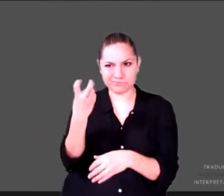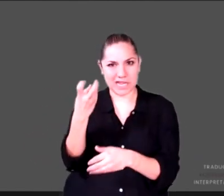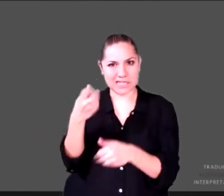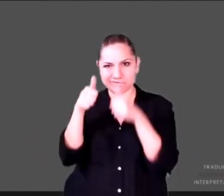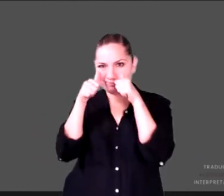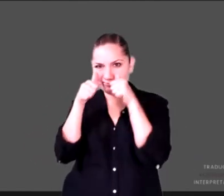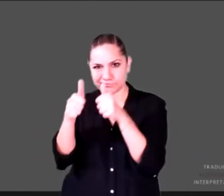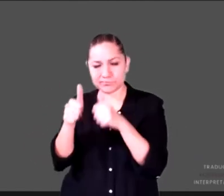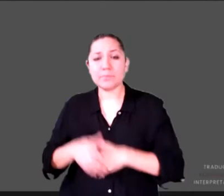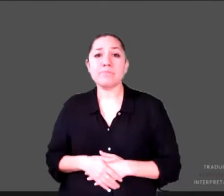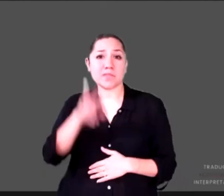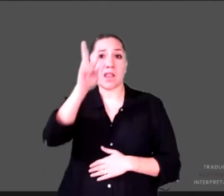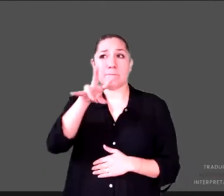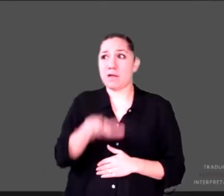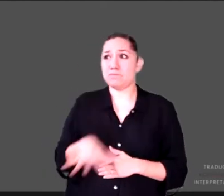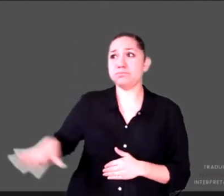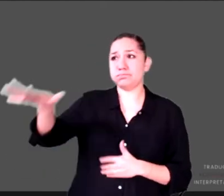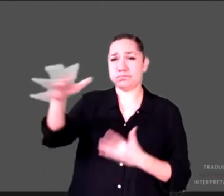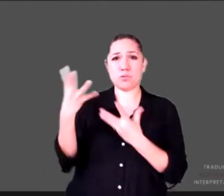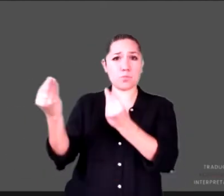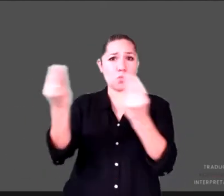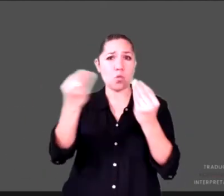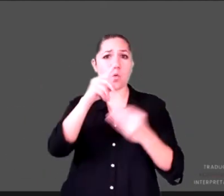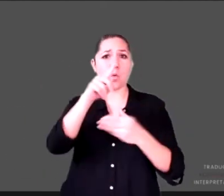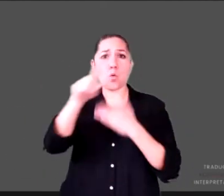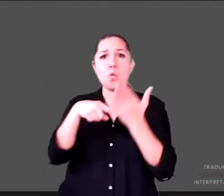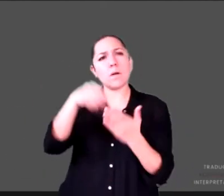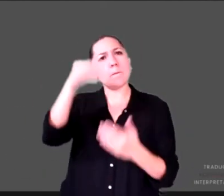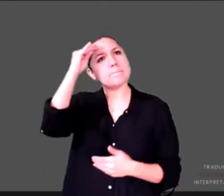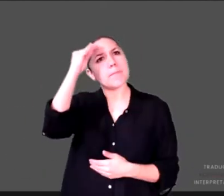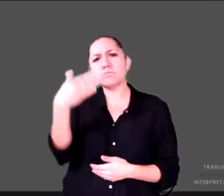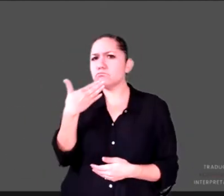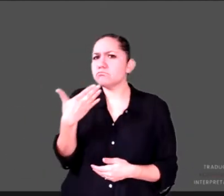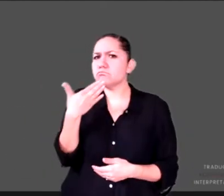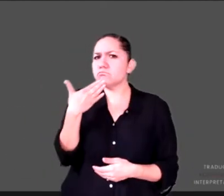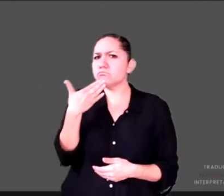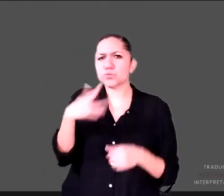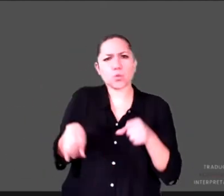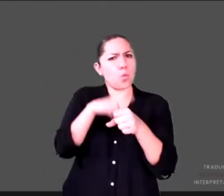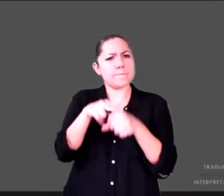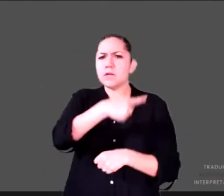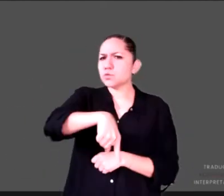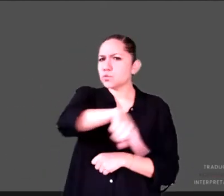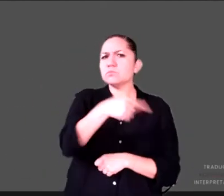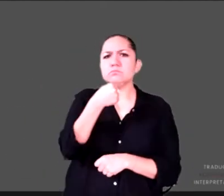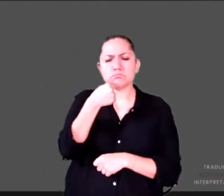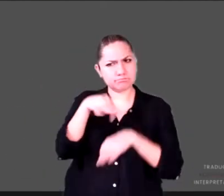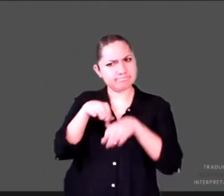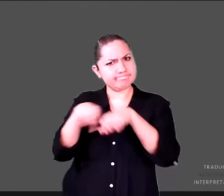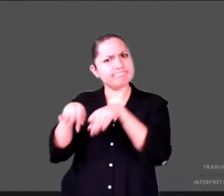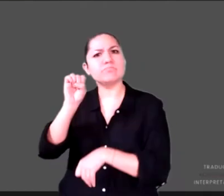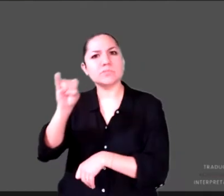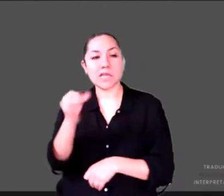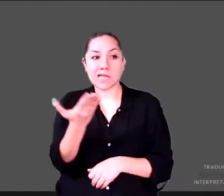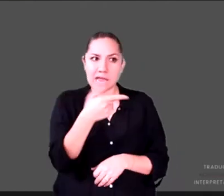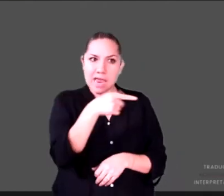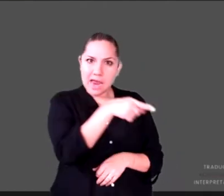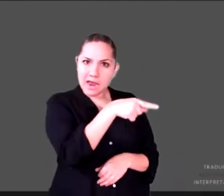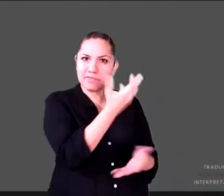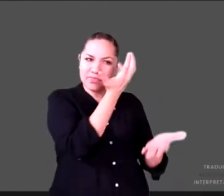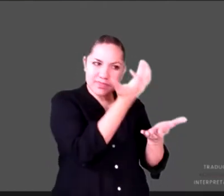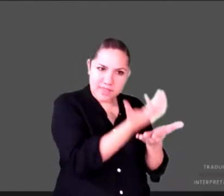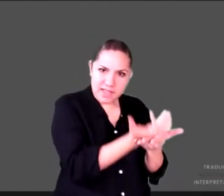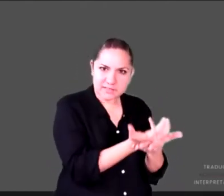normalizada en muchos casos, que vulnera los derechos a la educación, al descanso, al esparcimiento, a la